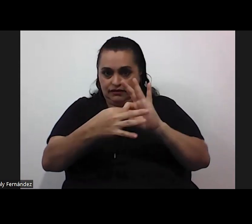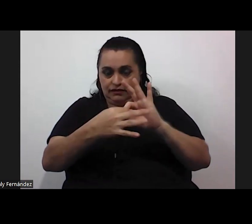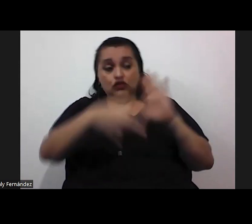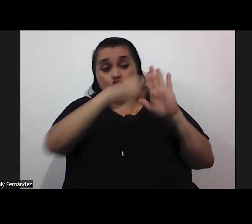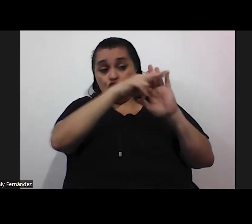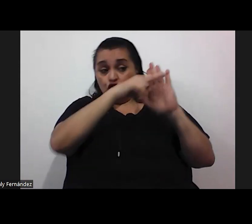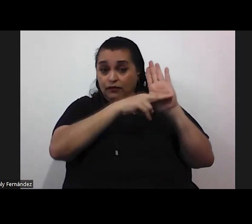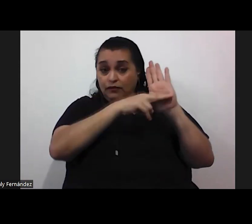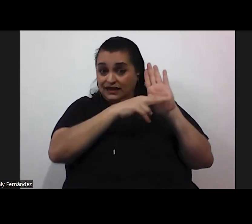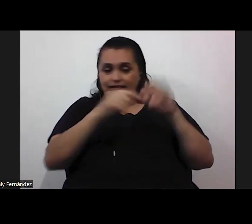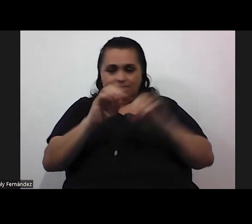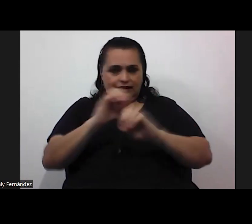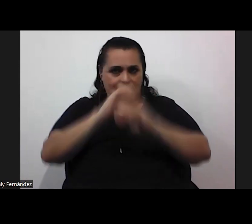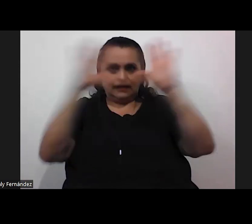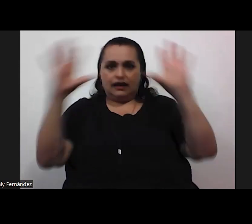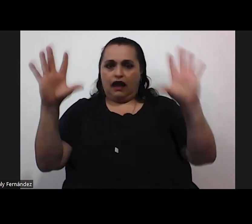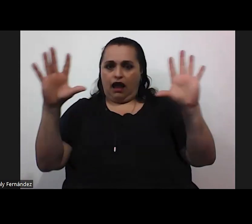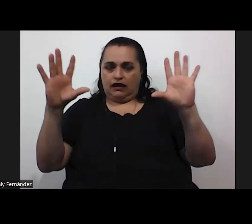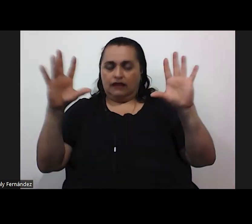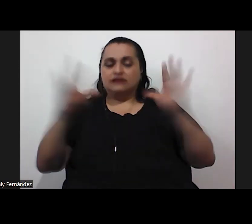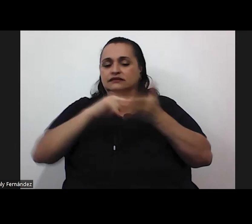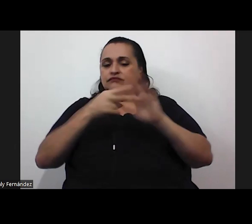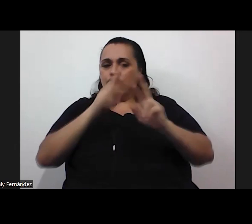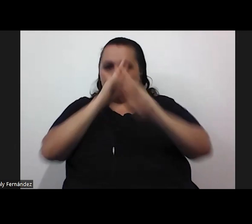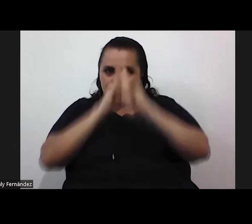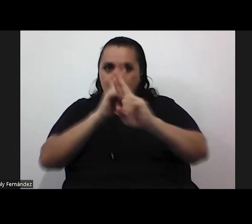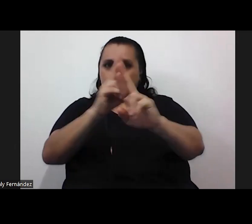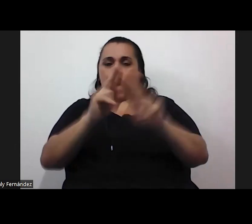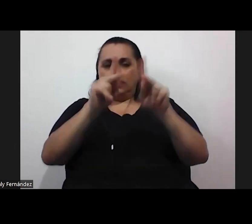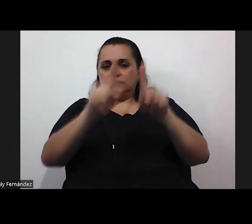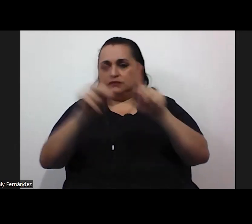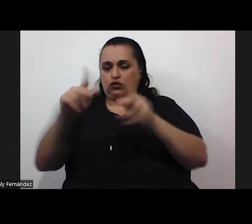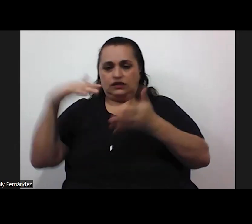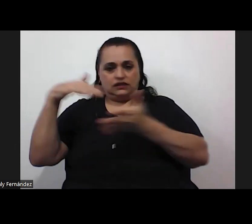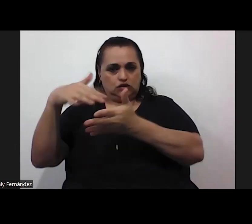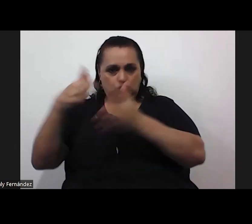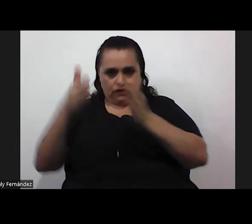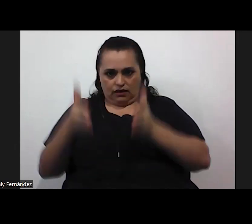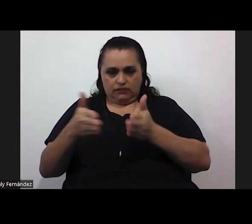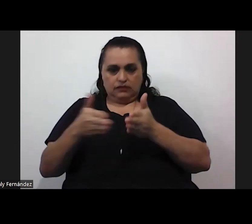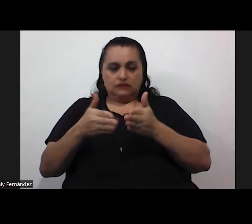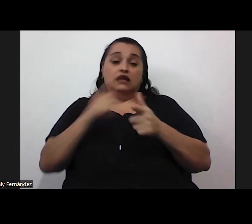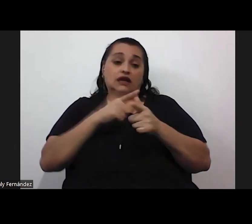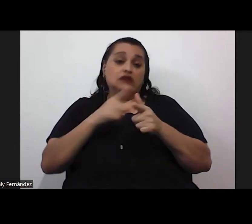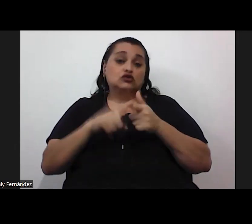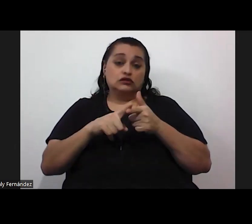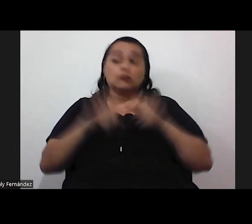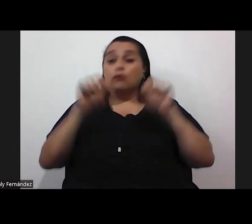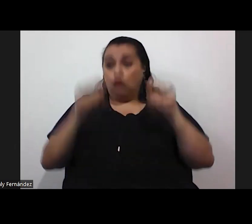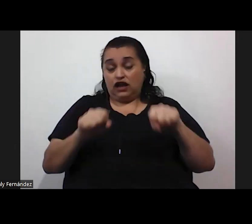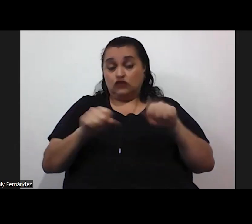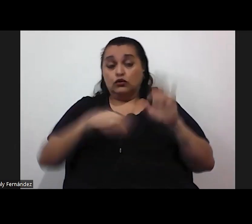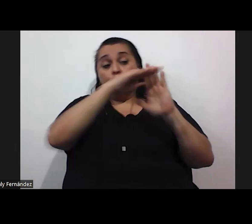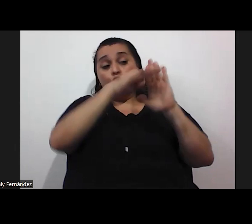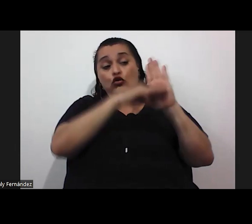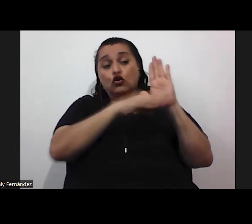es clara sobre el respeto hacia las personas estudiantes entonces por eso es que el protocolo dice